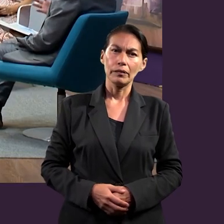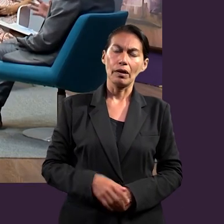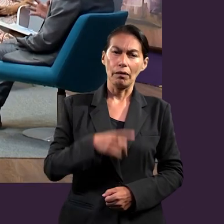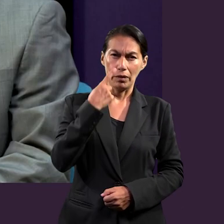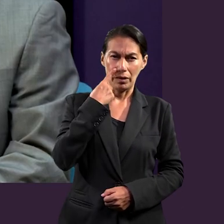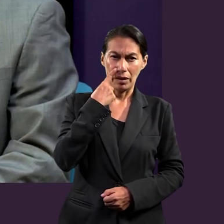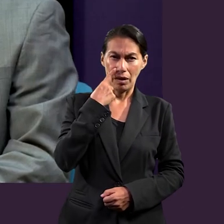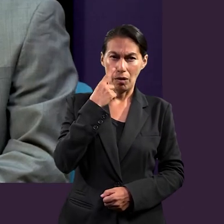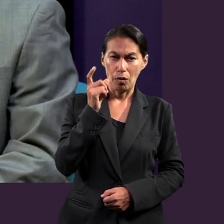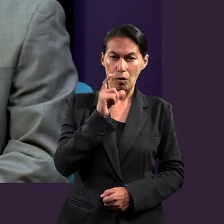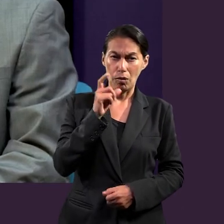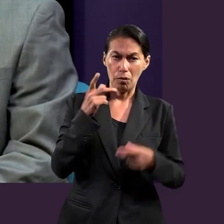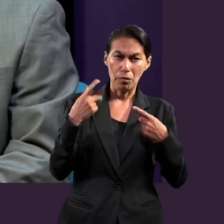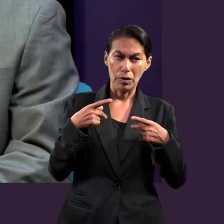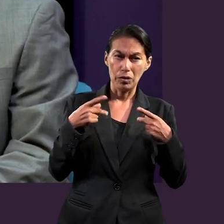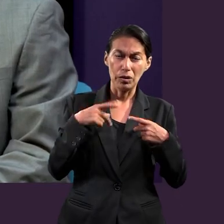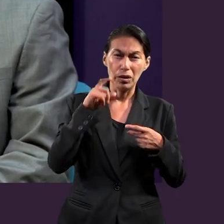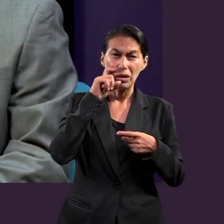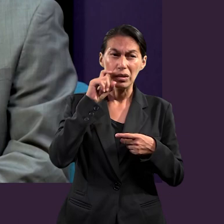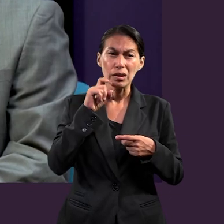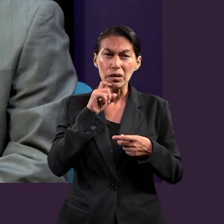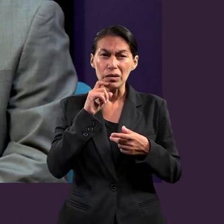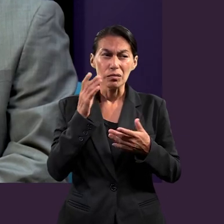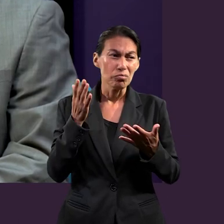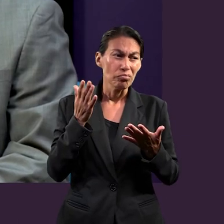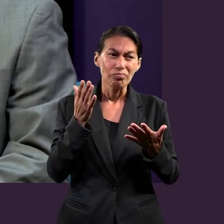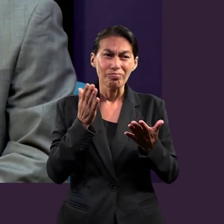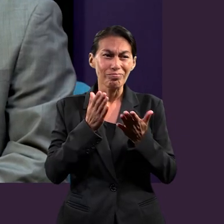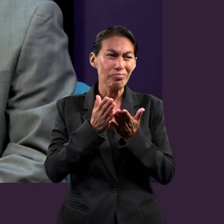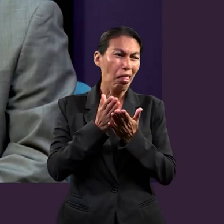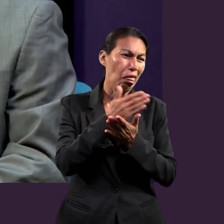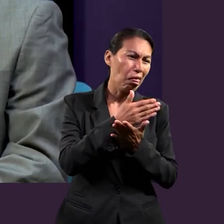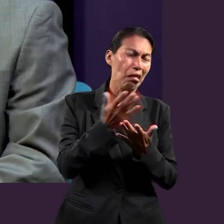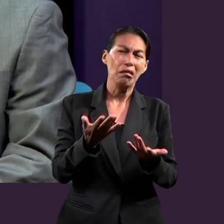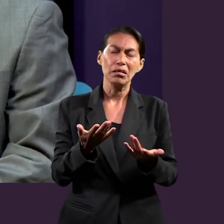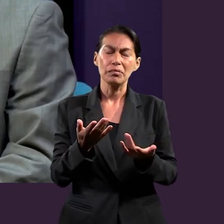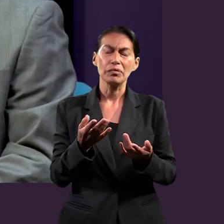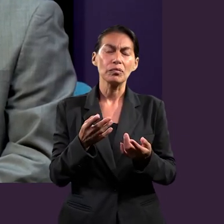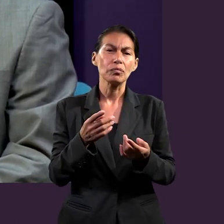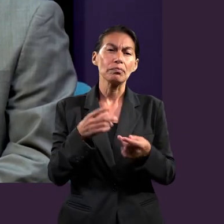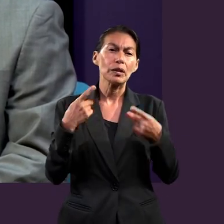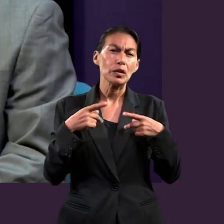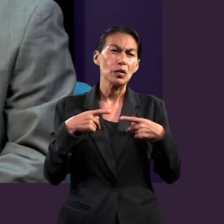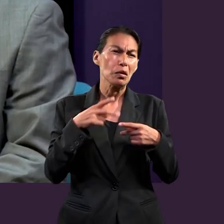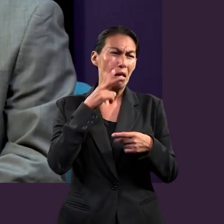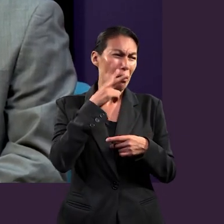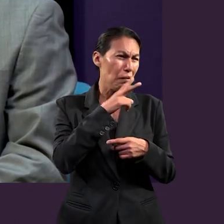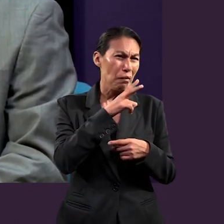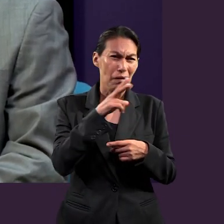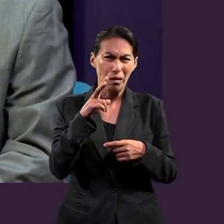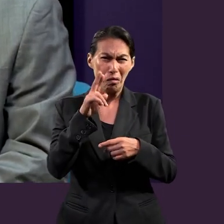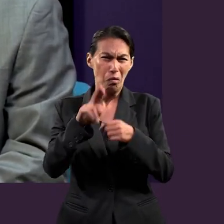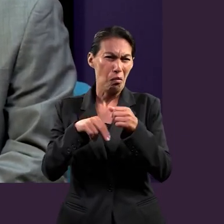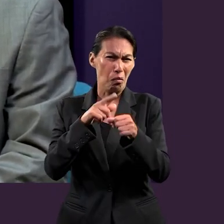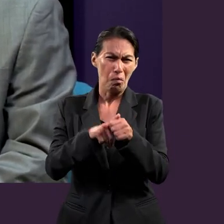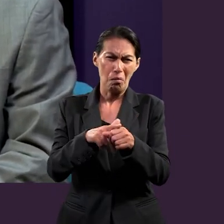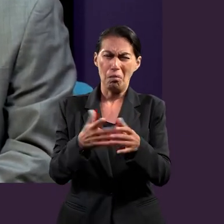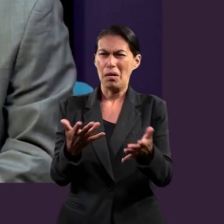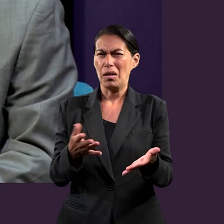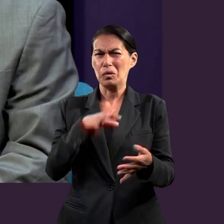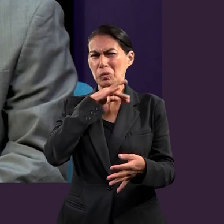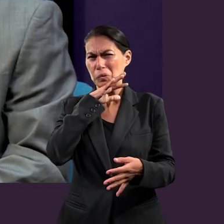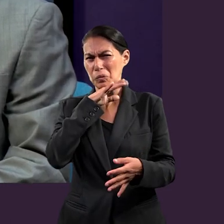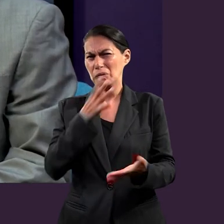Si nos damos cuenta, la impureza sexual es algo que la mayoría de filosofías del mundo ha normalizado hasta cierto punto que ya